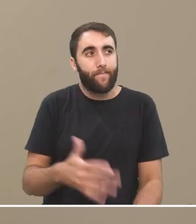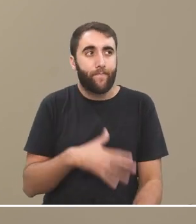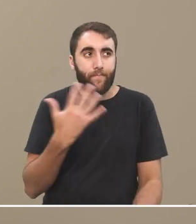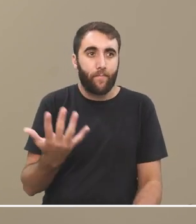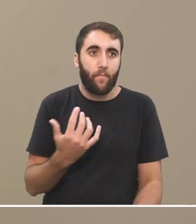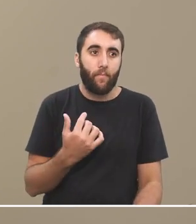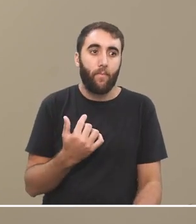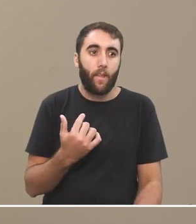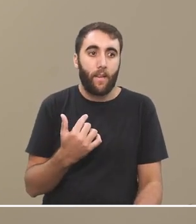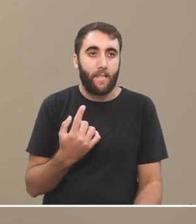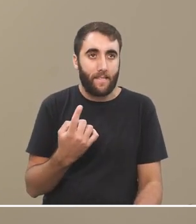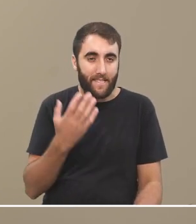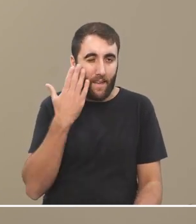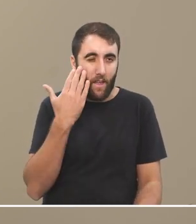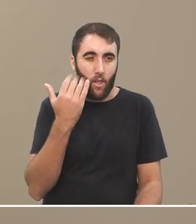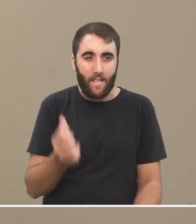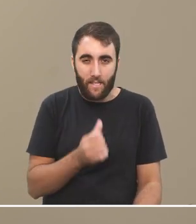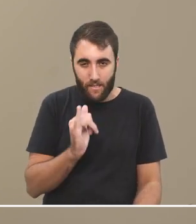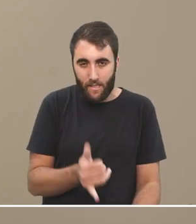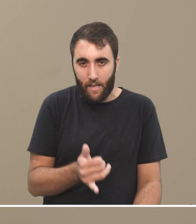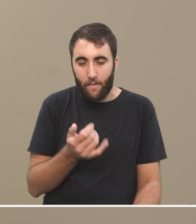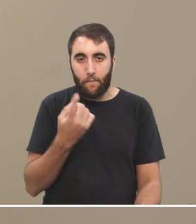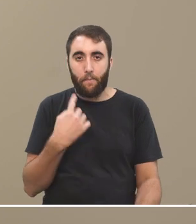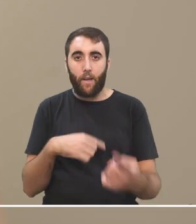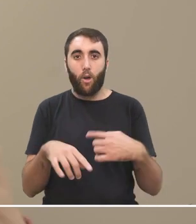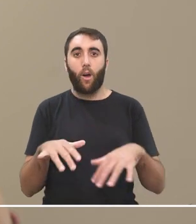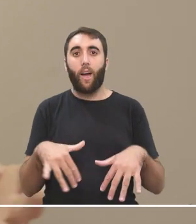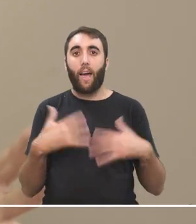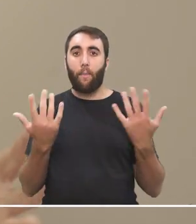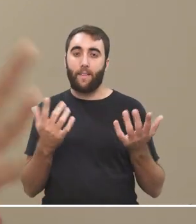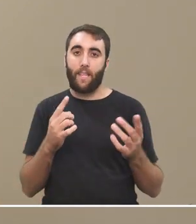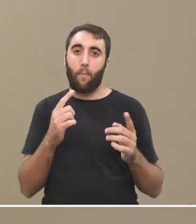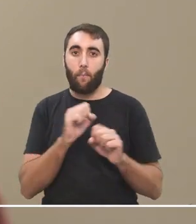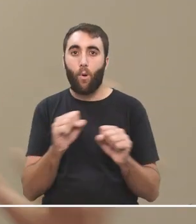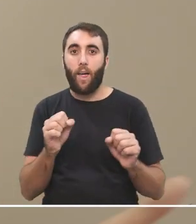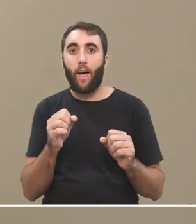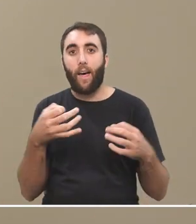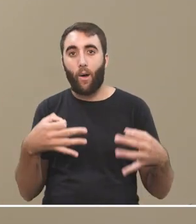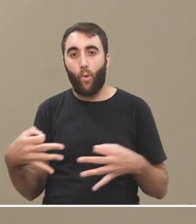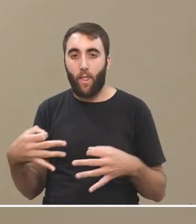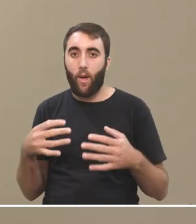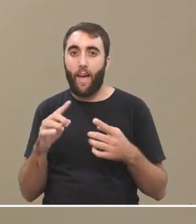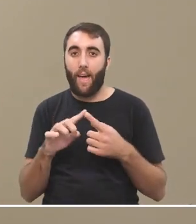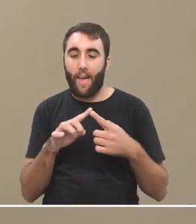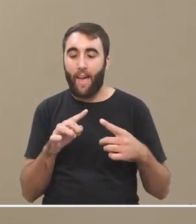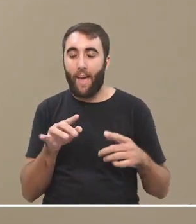sabiendo lo que estamos haciendo, quizás sea adecuado elegirlas, Porque tal vez se trate de eso,